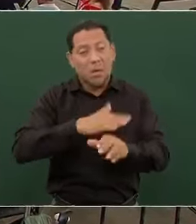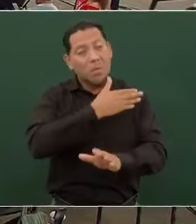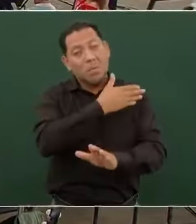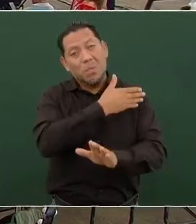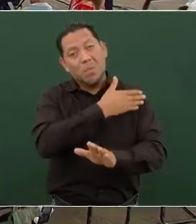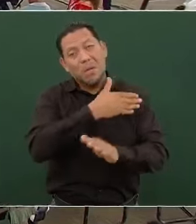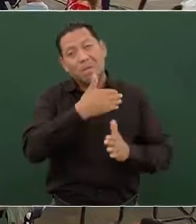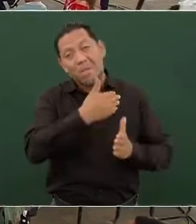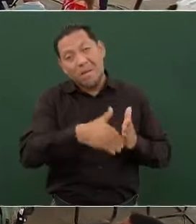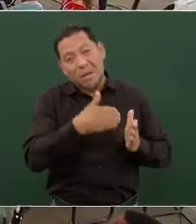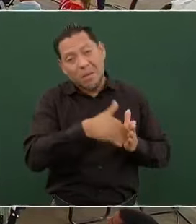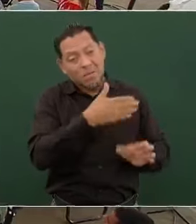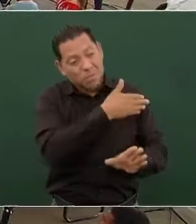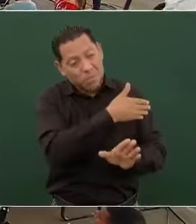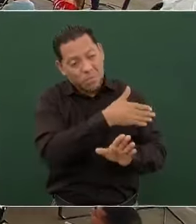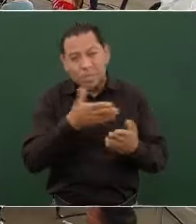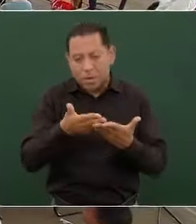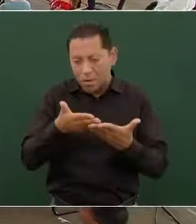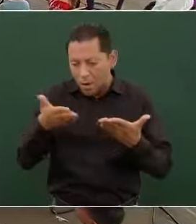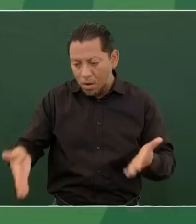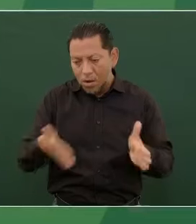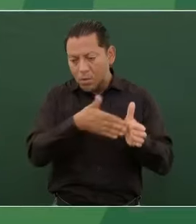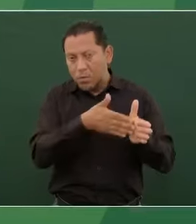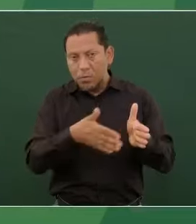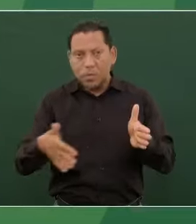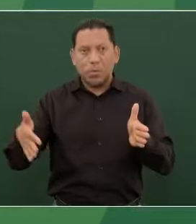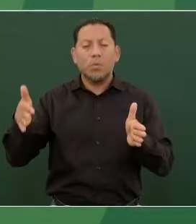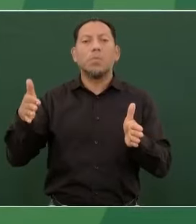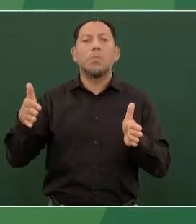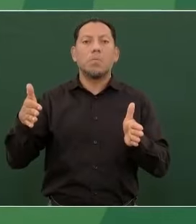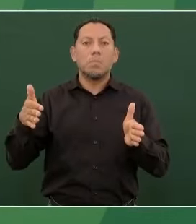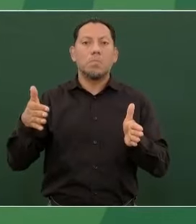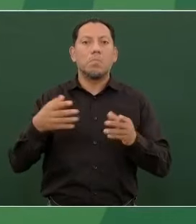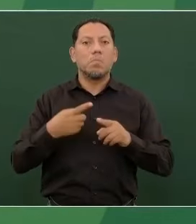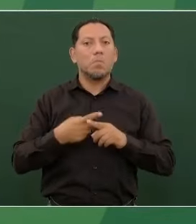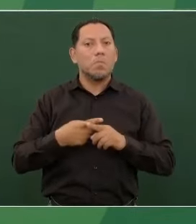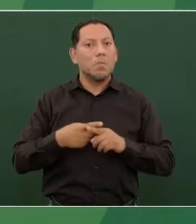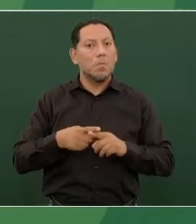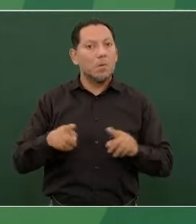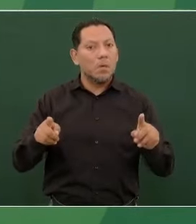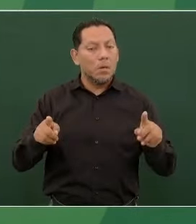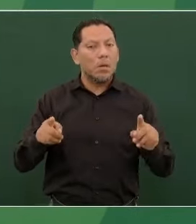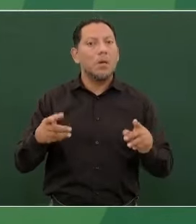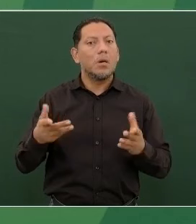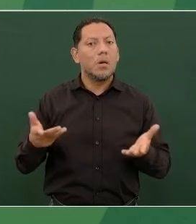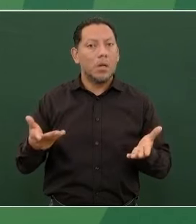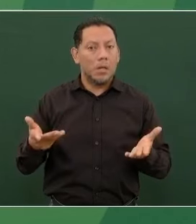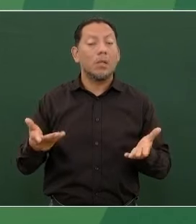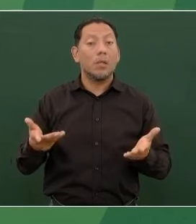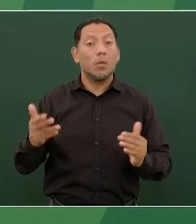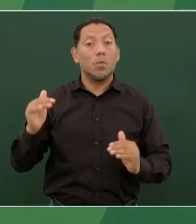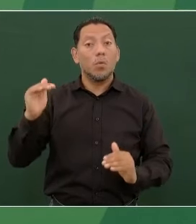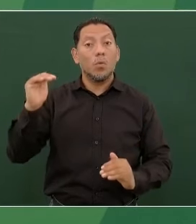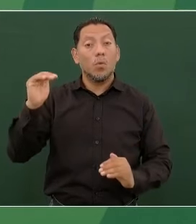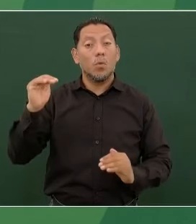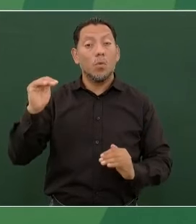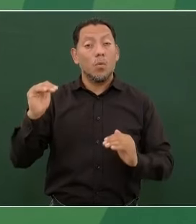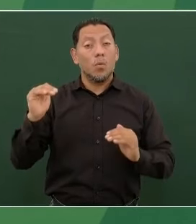se profundizó la desigualdad